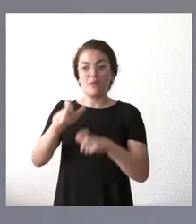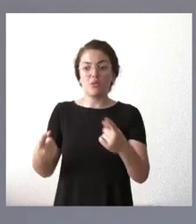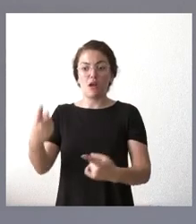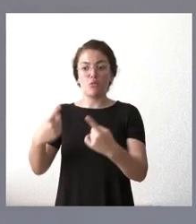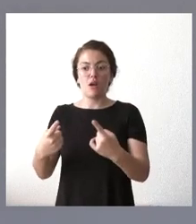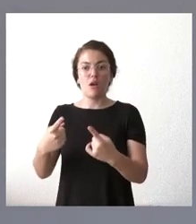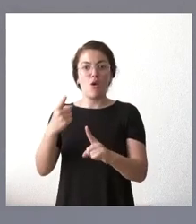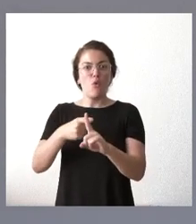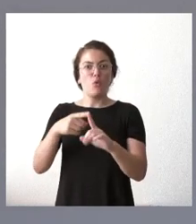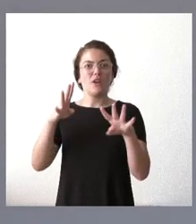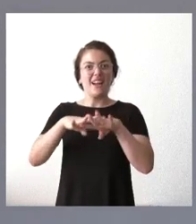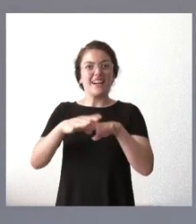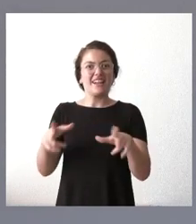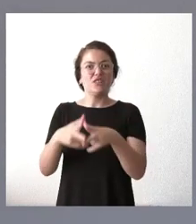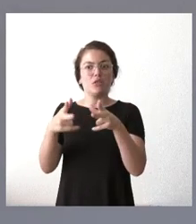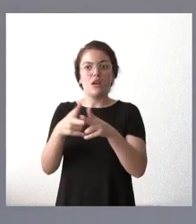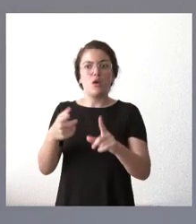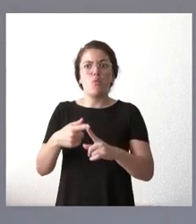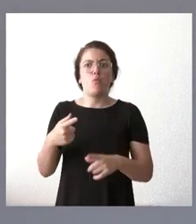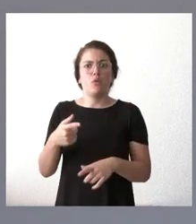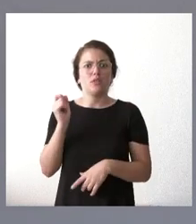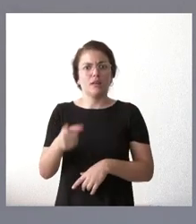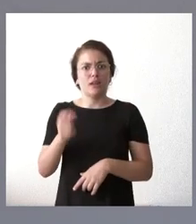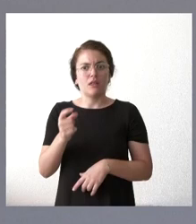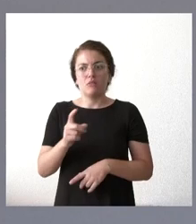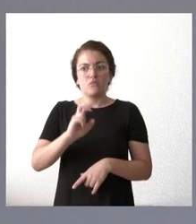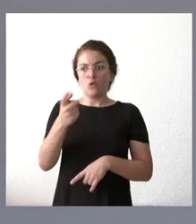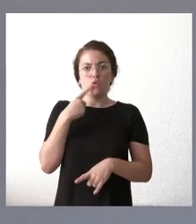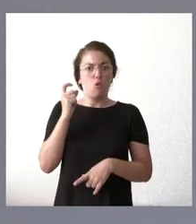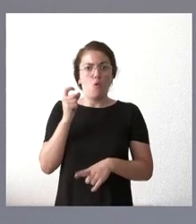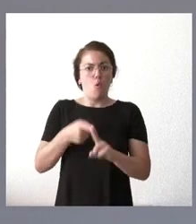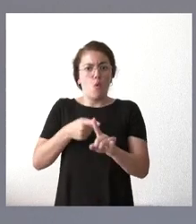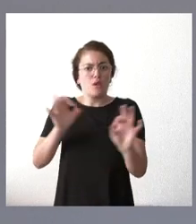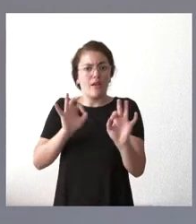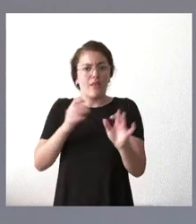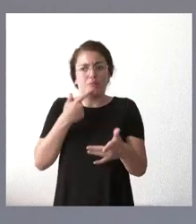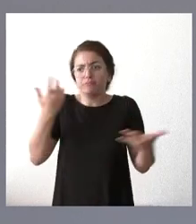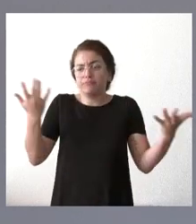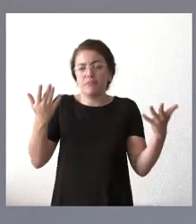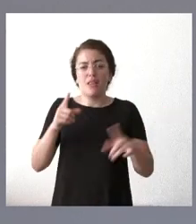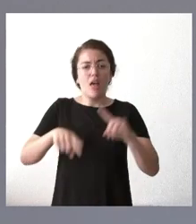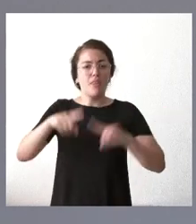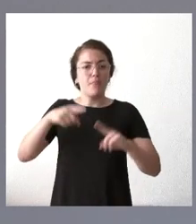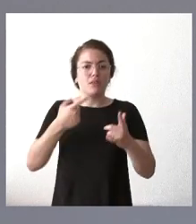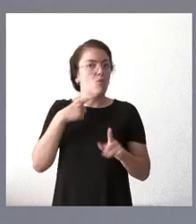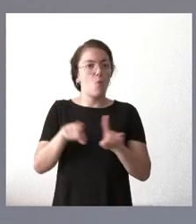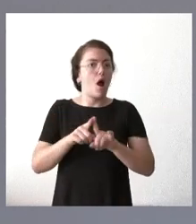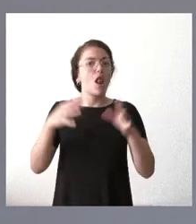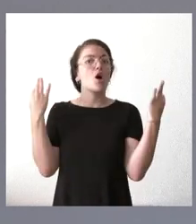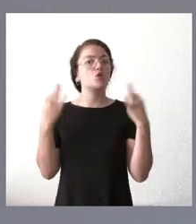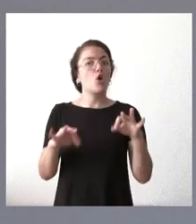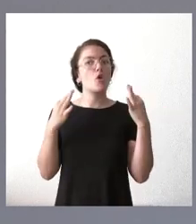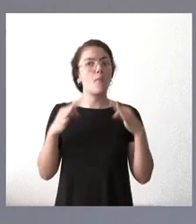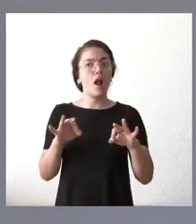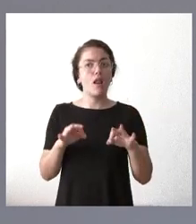con más intensidad, otros que no la usan, otros que la usan con menos intensidad. Y ese punto de vista yo creo que verlo con normalidad, el